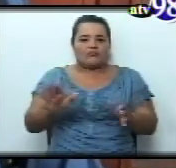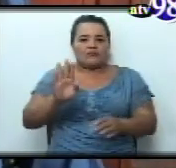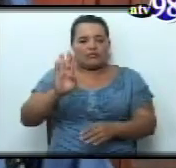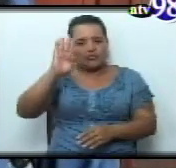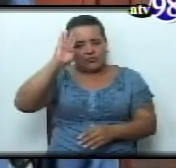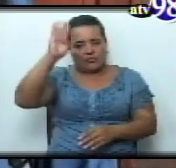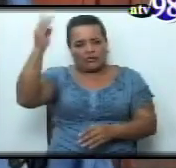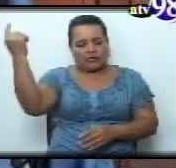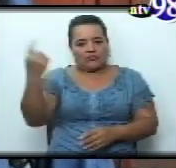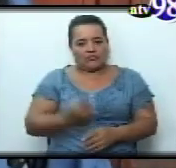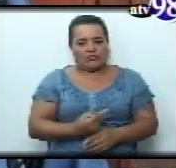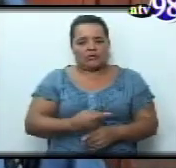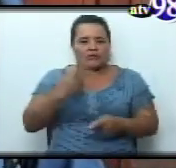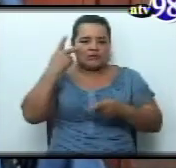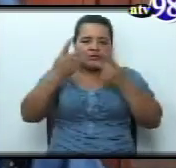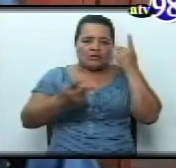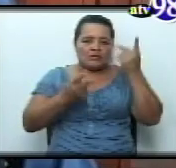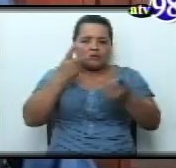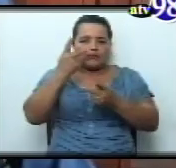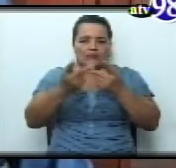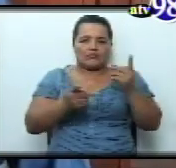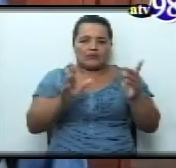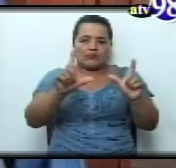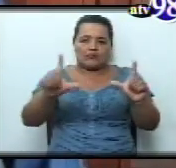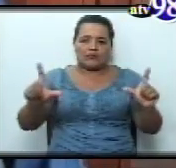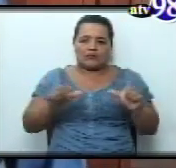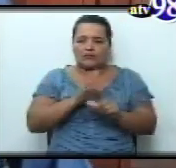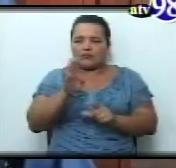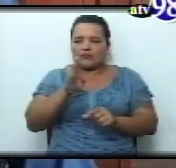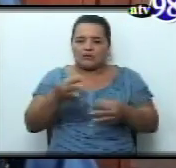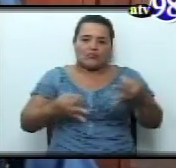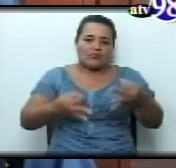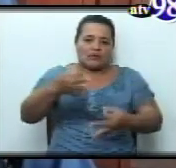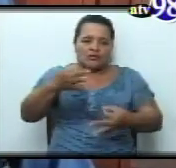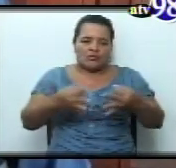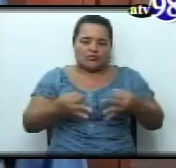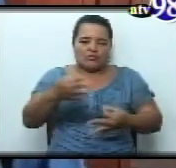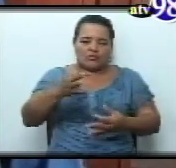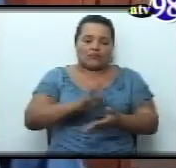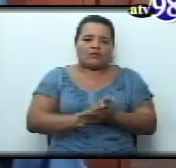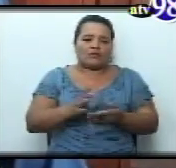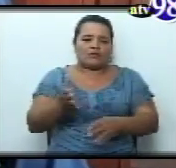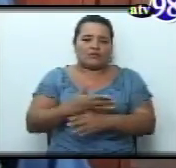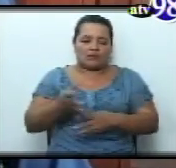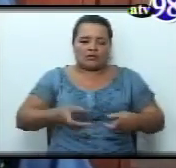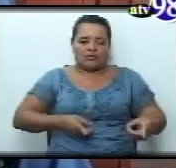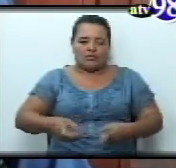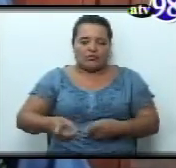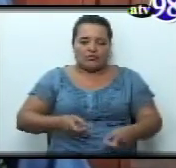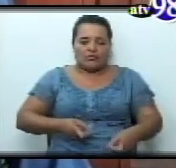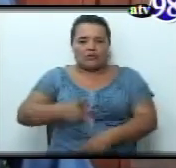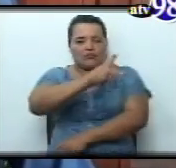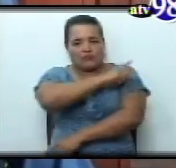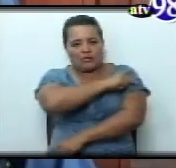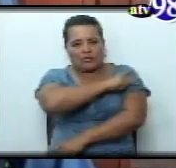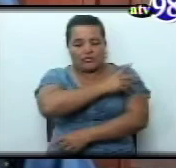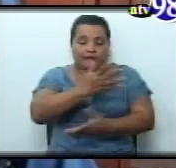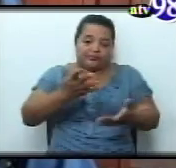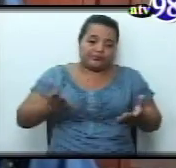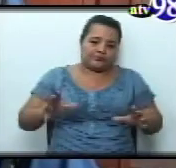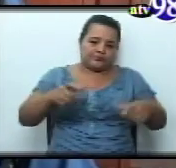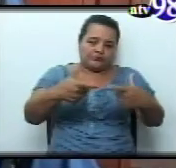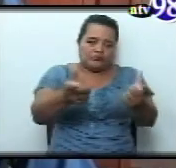falta todavía hacer una visita en el terreno a los juzgados, a las delegaciones policiales y bueno,